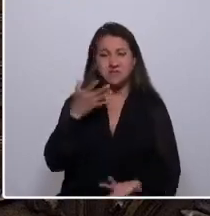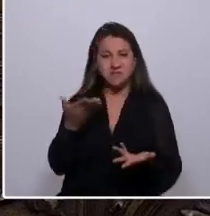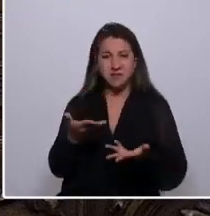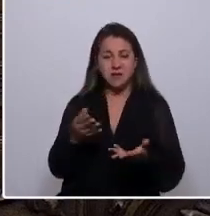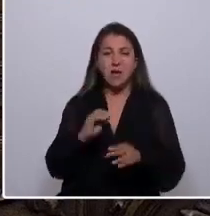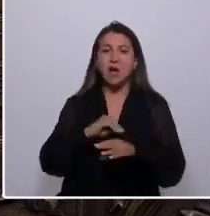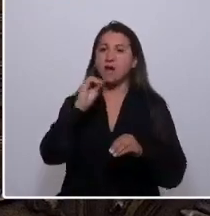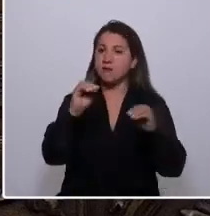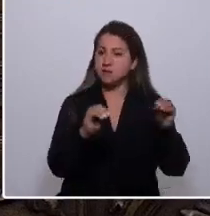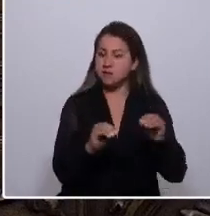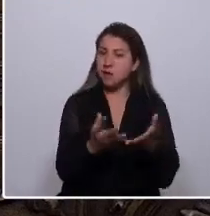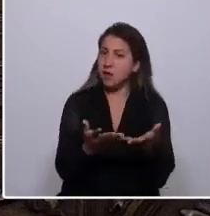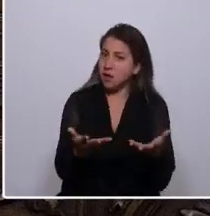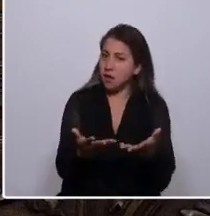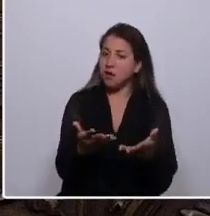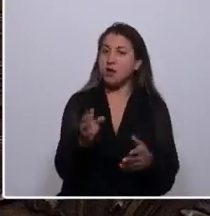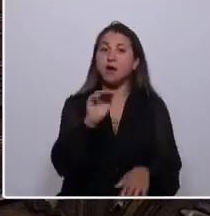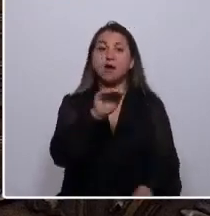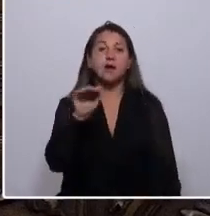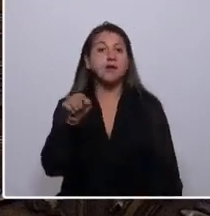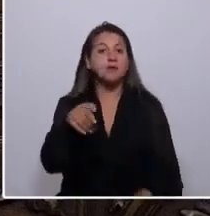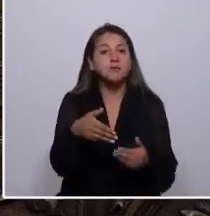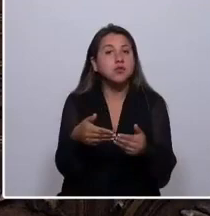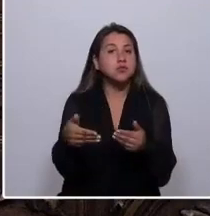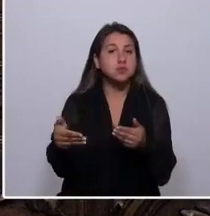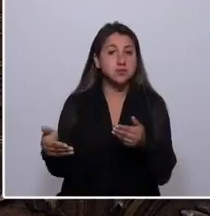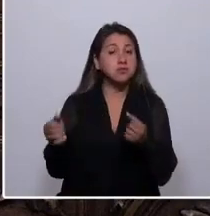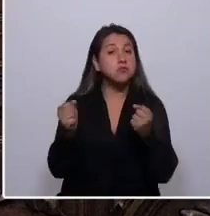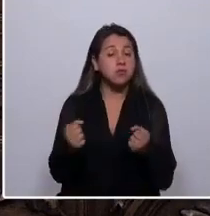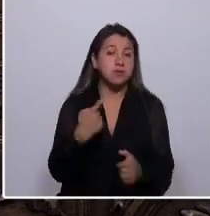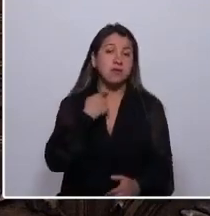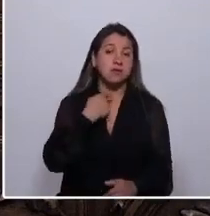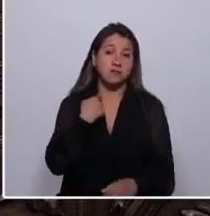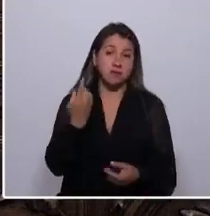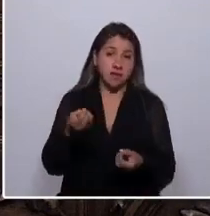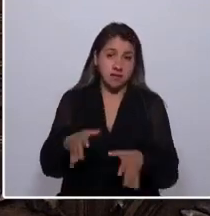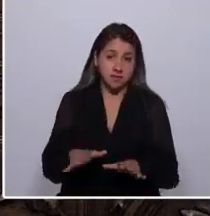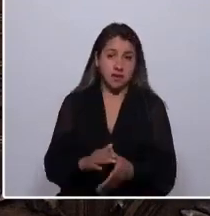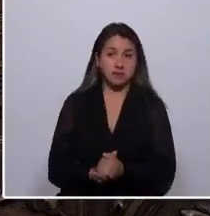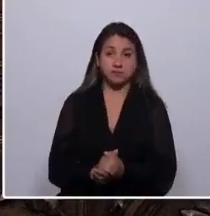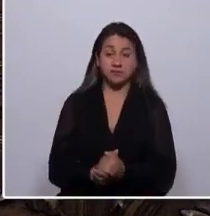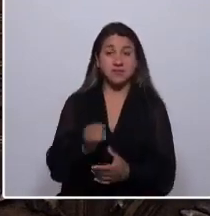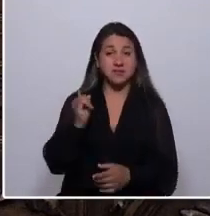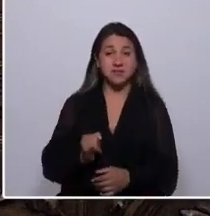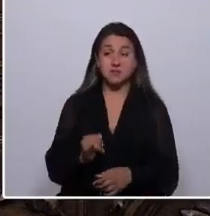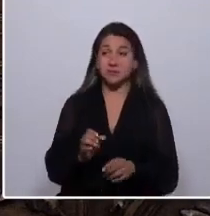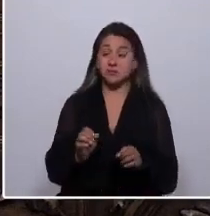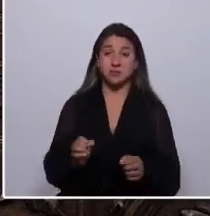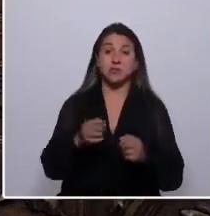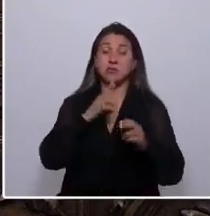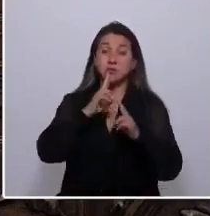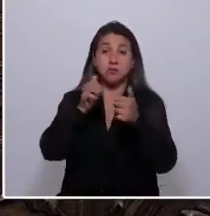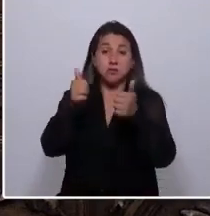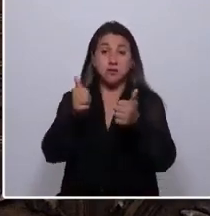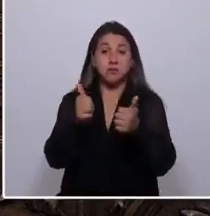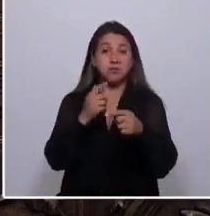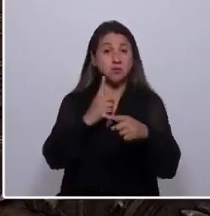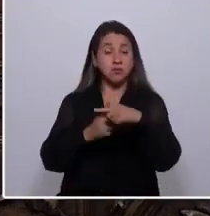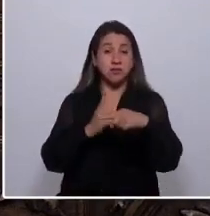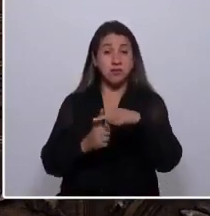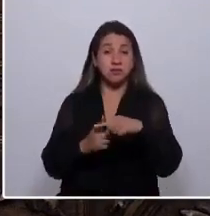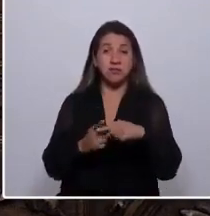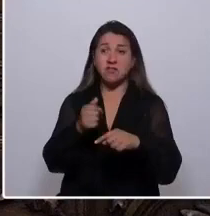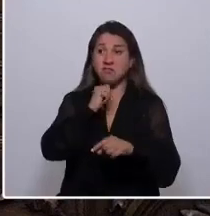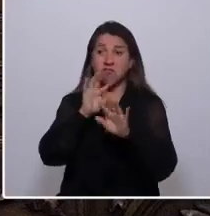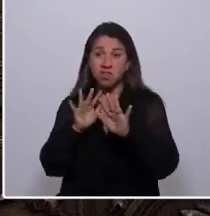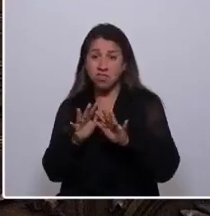advertencia, un recuerdo que estos procesos pueden fracasar. No son siempre exitosos, por incompletos, por